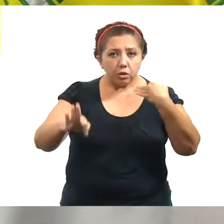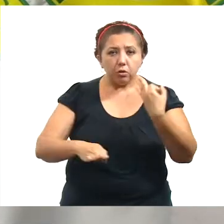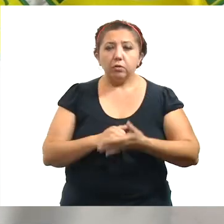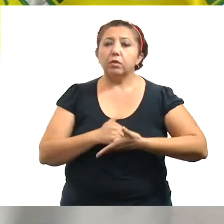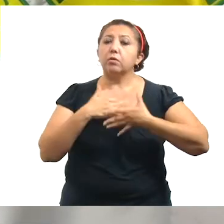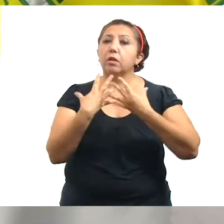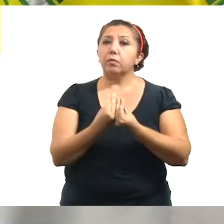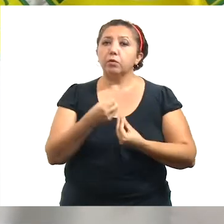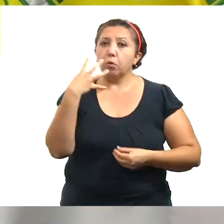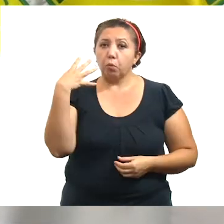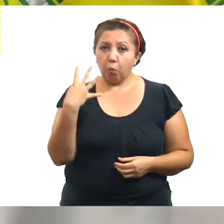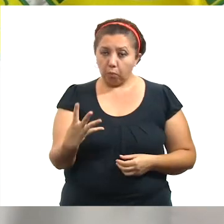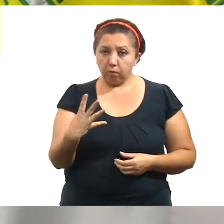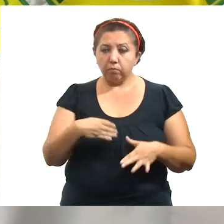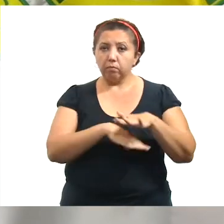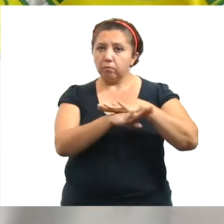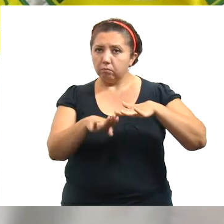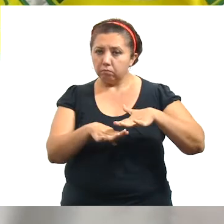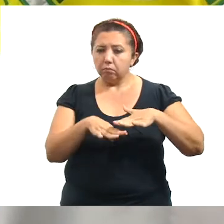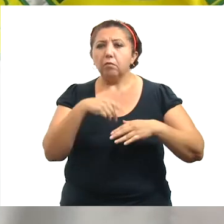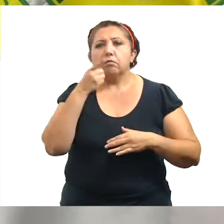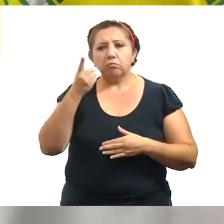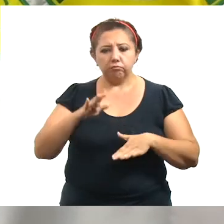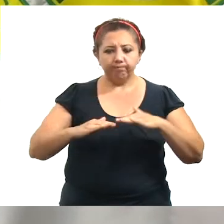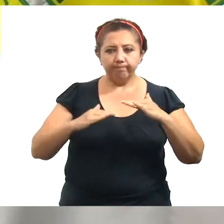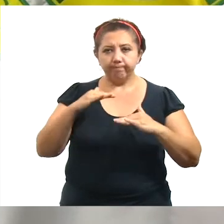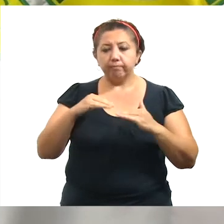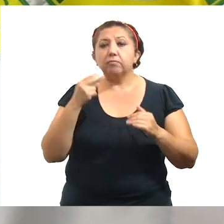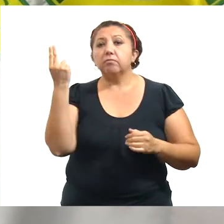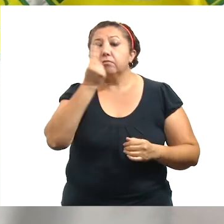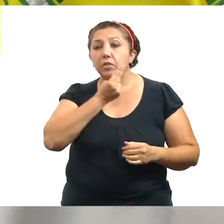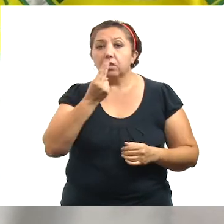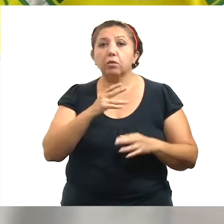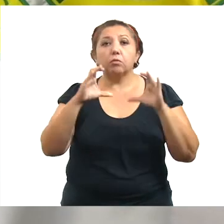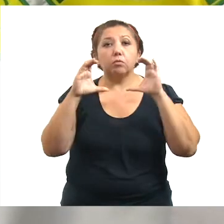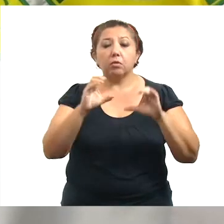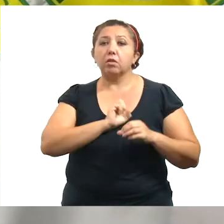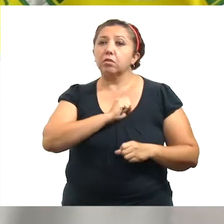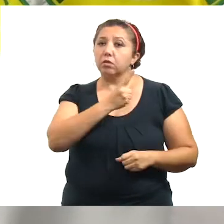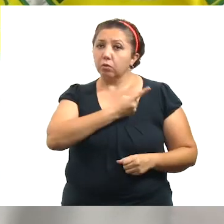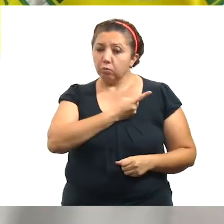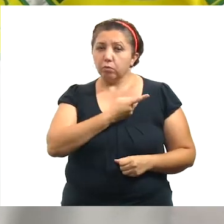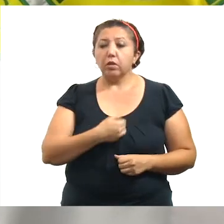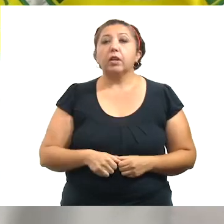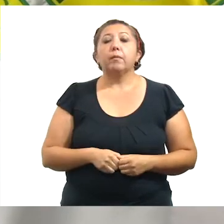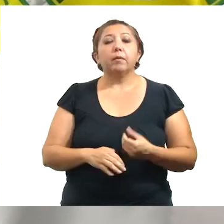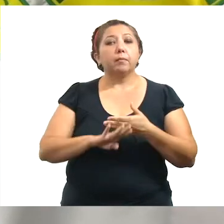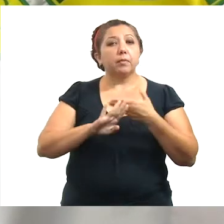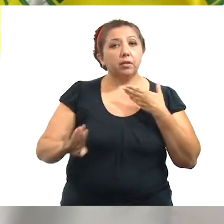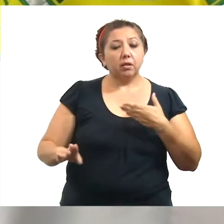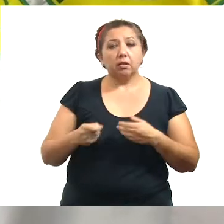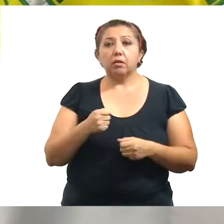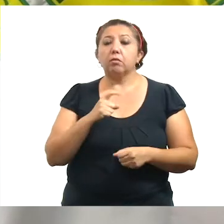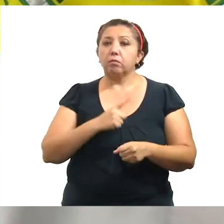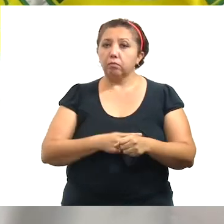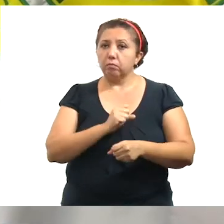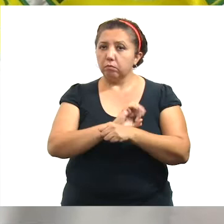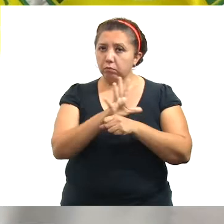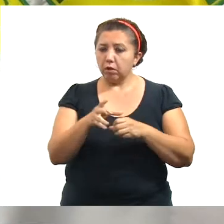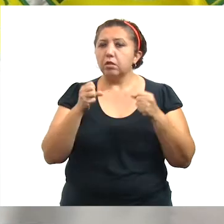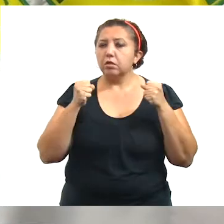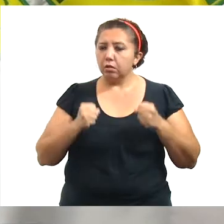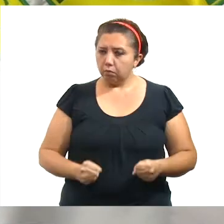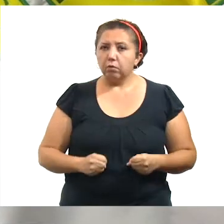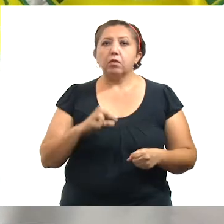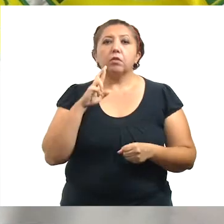contribuimos con estos cuatro pilares, lograremos el equilibrio necesario entre la protección a la salud contra el coronavirus y el funcionamiento seguro,